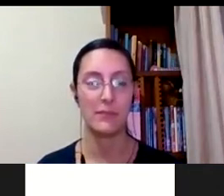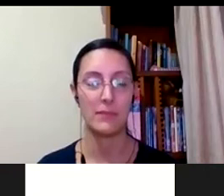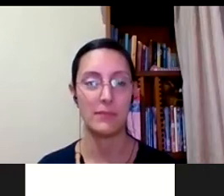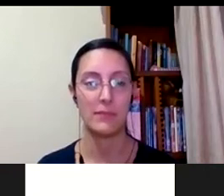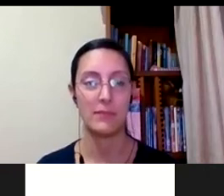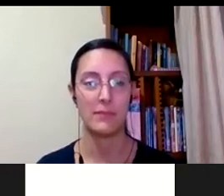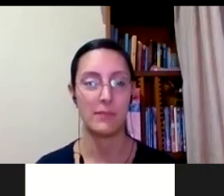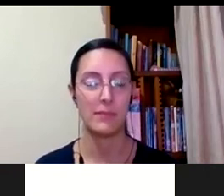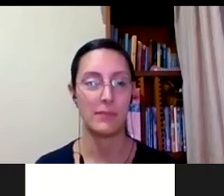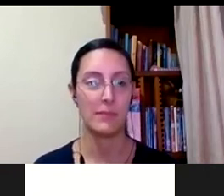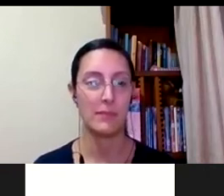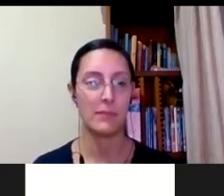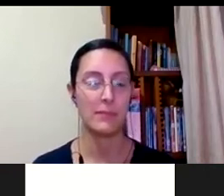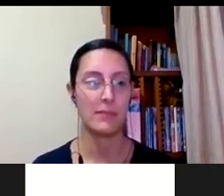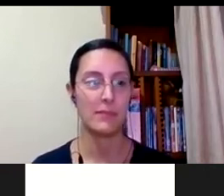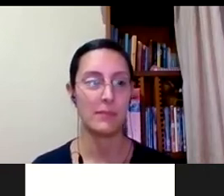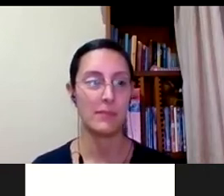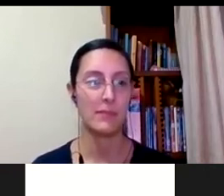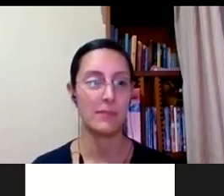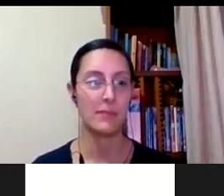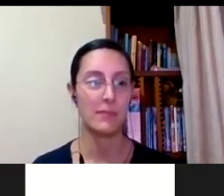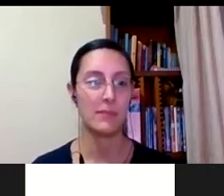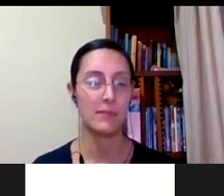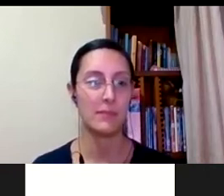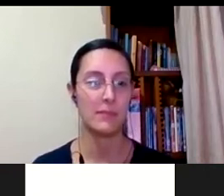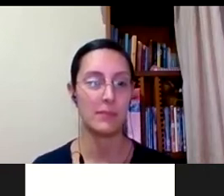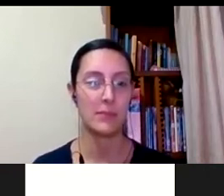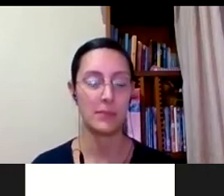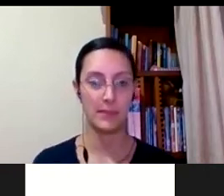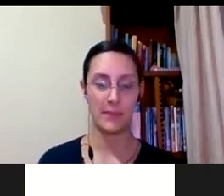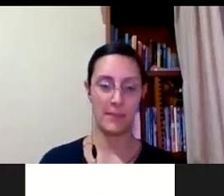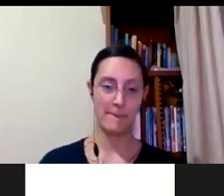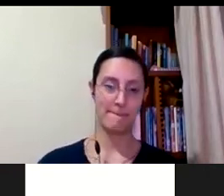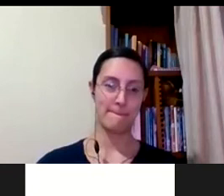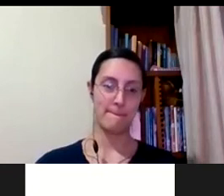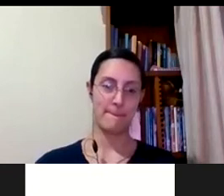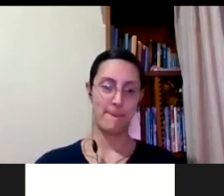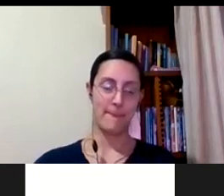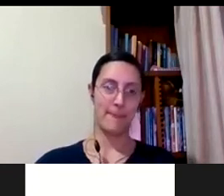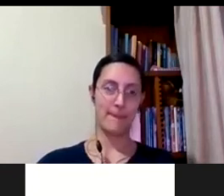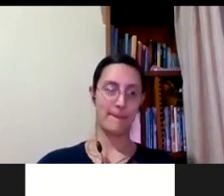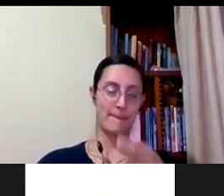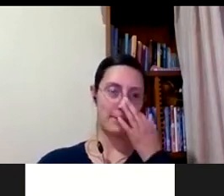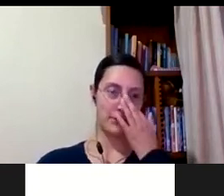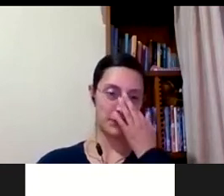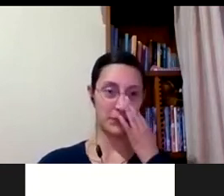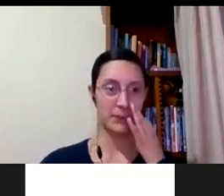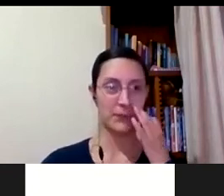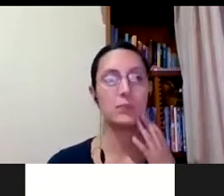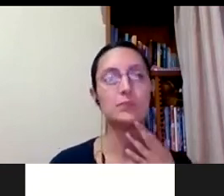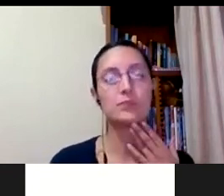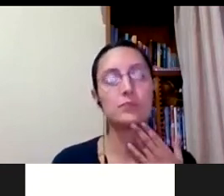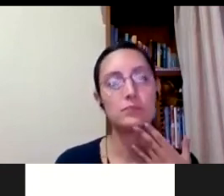comenten sus sus comentarios sobre qué les pareció este espacio de interacción en el chat o